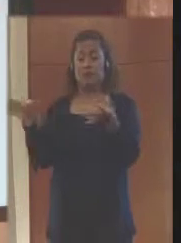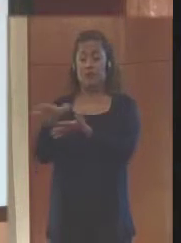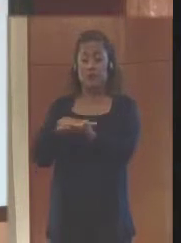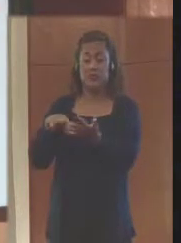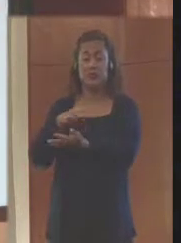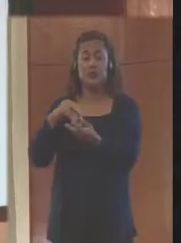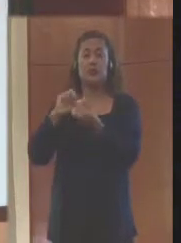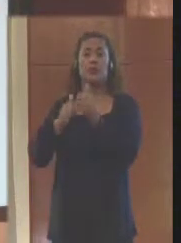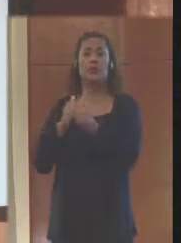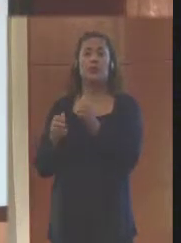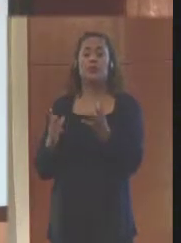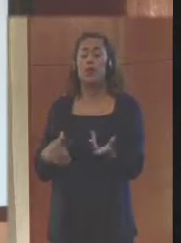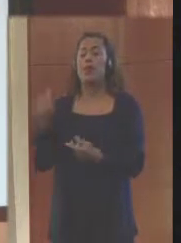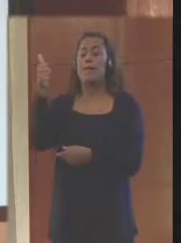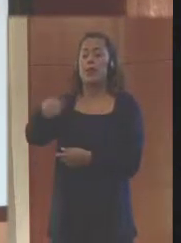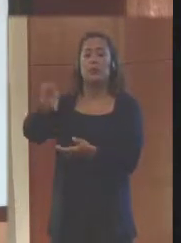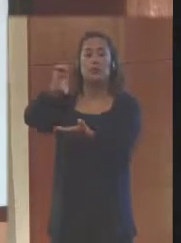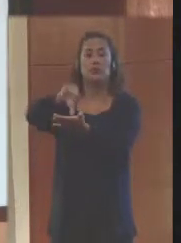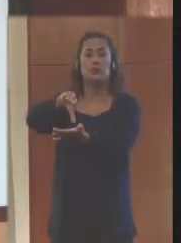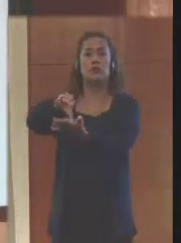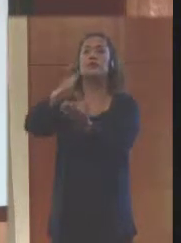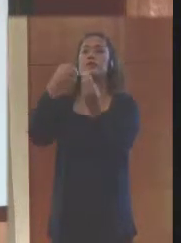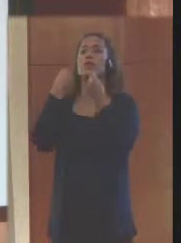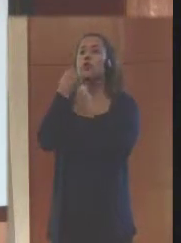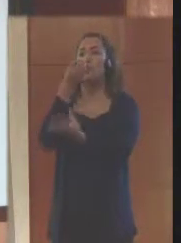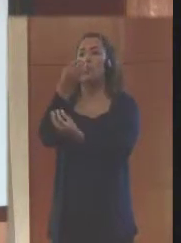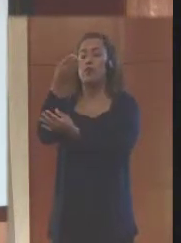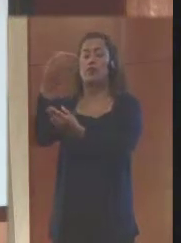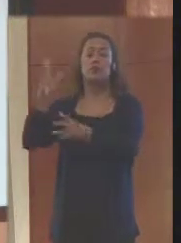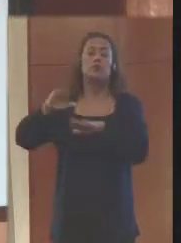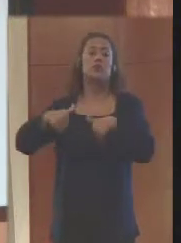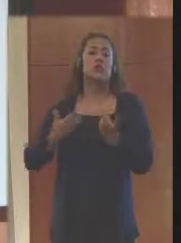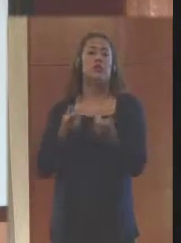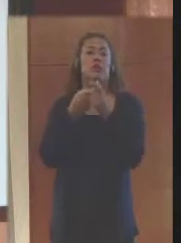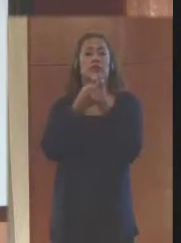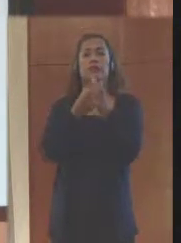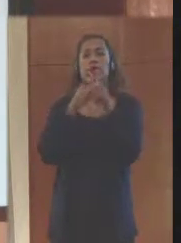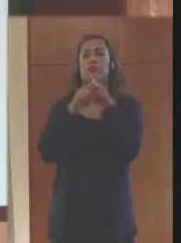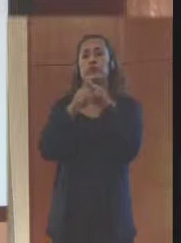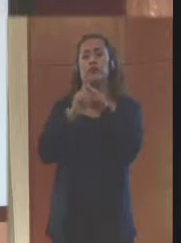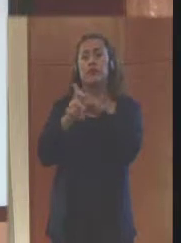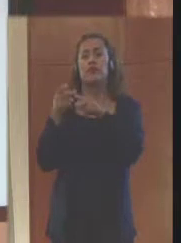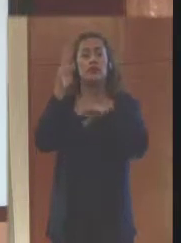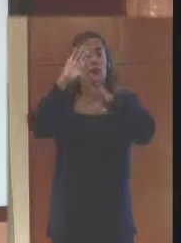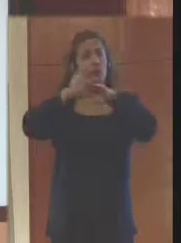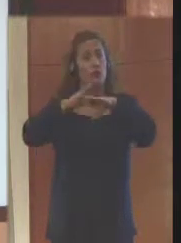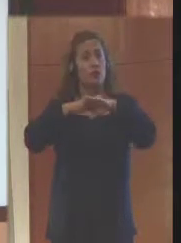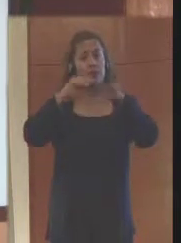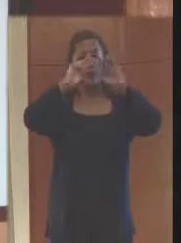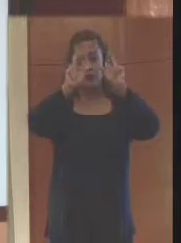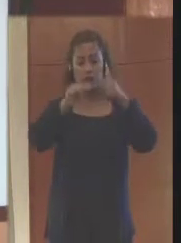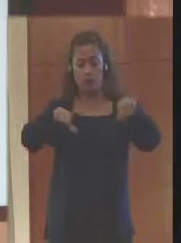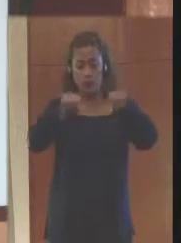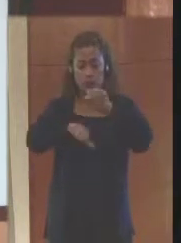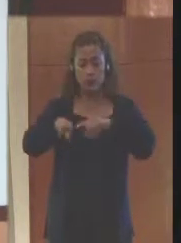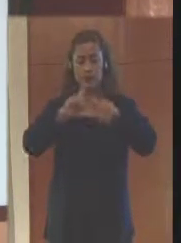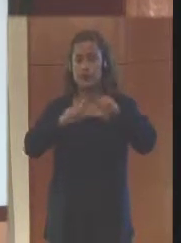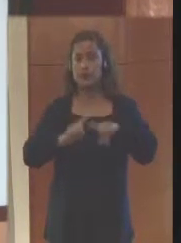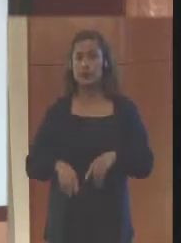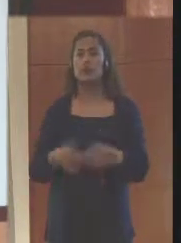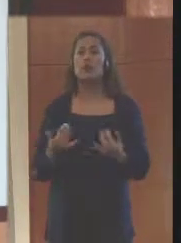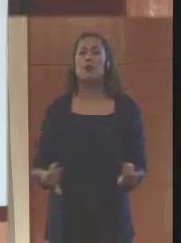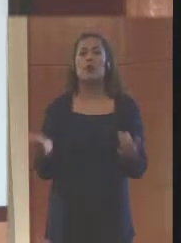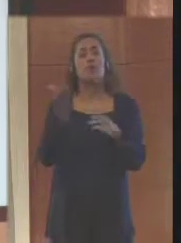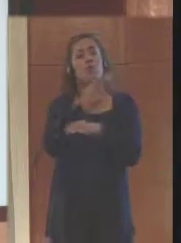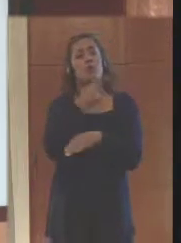desempeñado como Centro para Información de Emergencias con Sustancias Químicas y que ha atendido a la